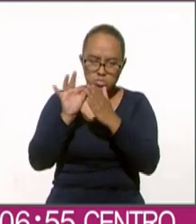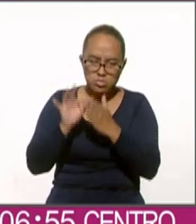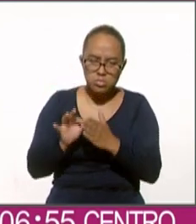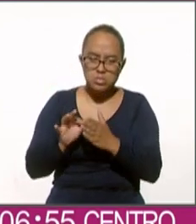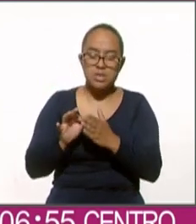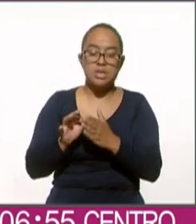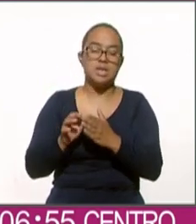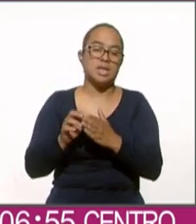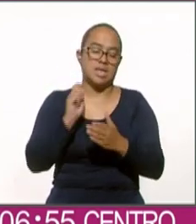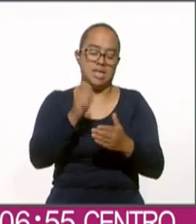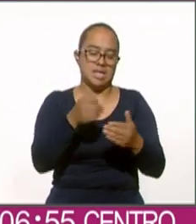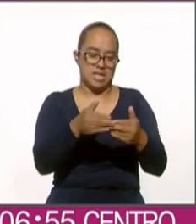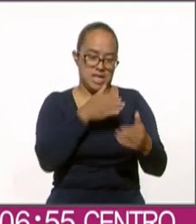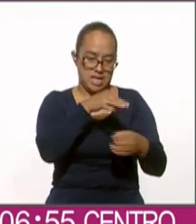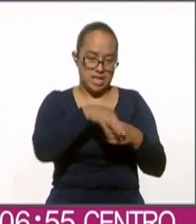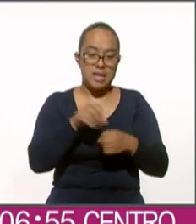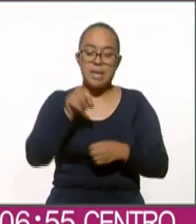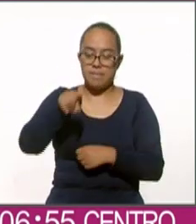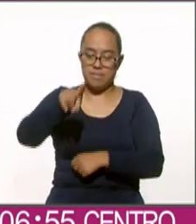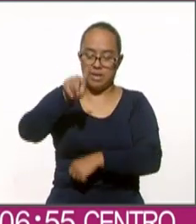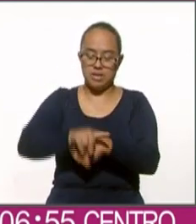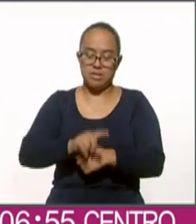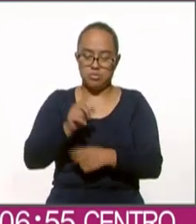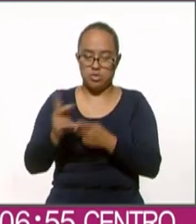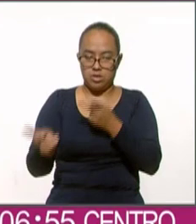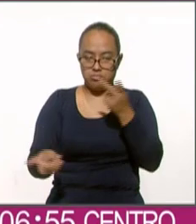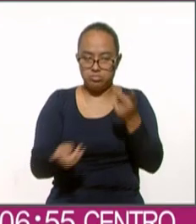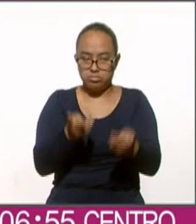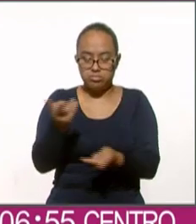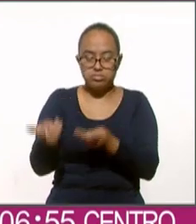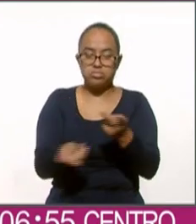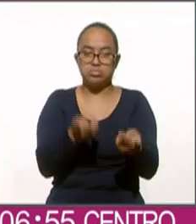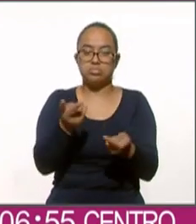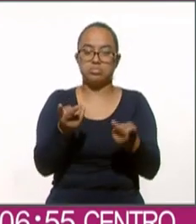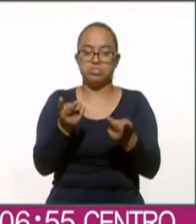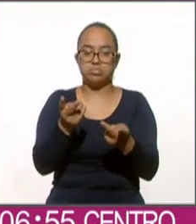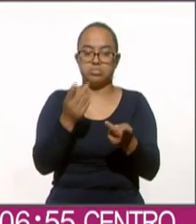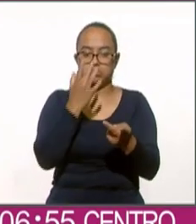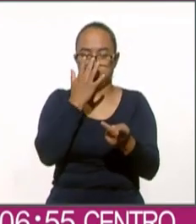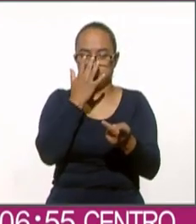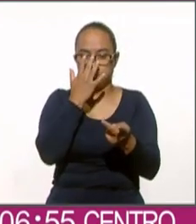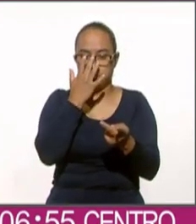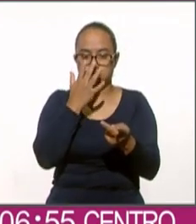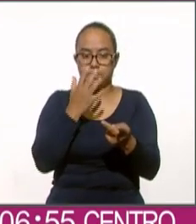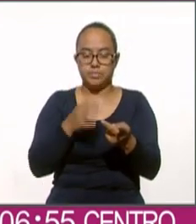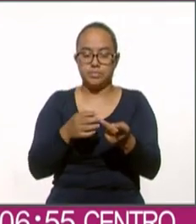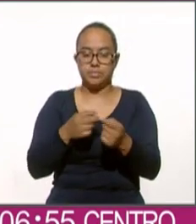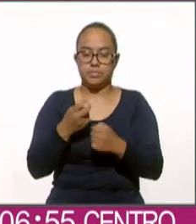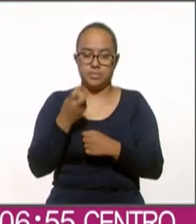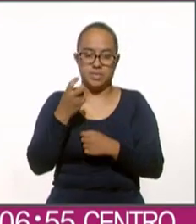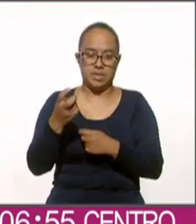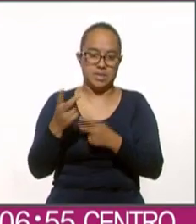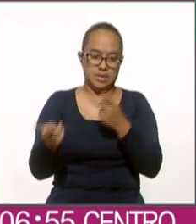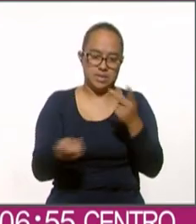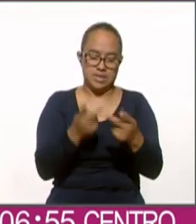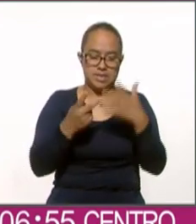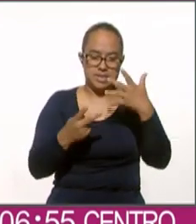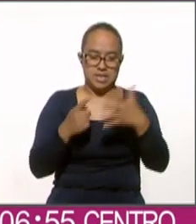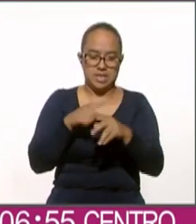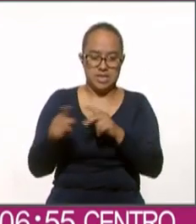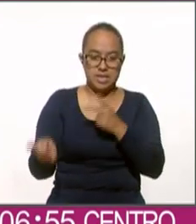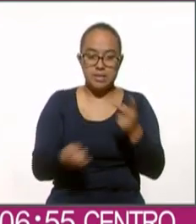preelectorales como el mismo día de la bueno que se presentaron estas cinco encuestas